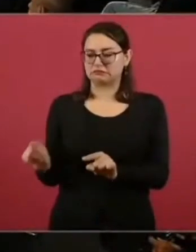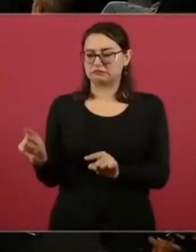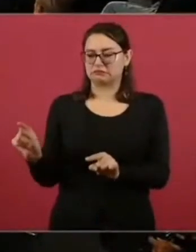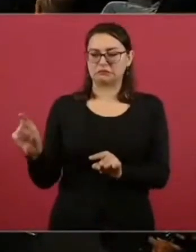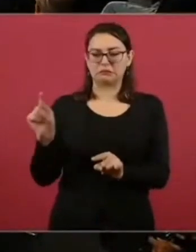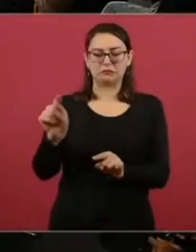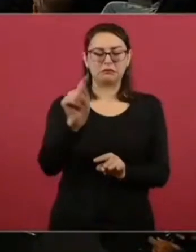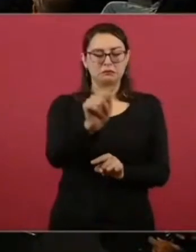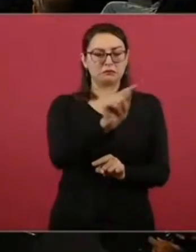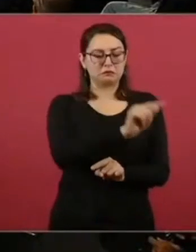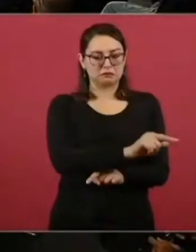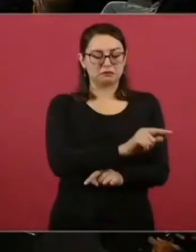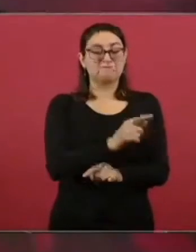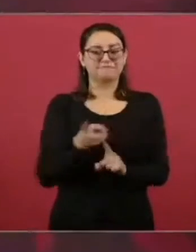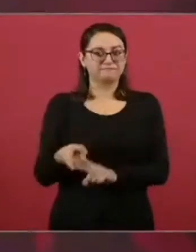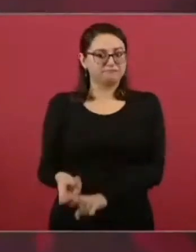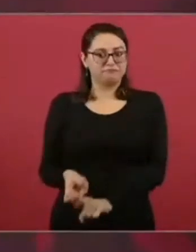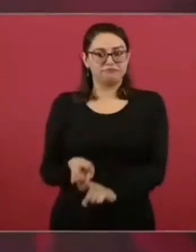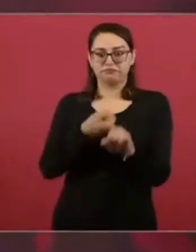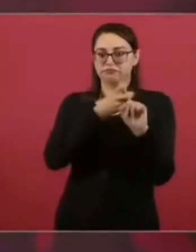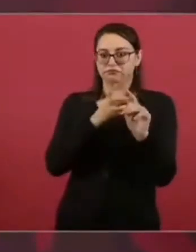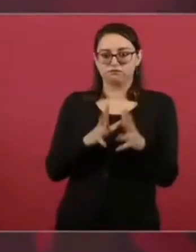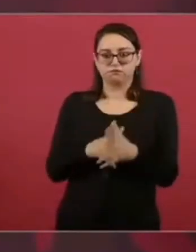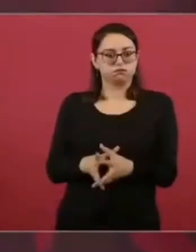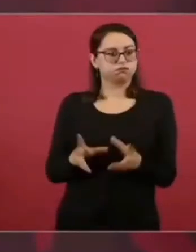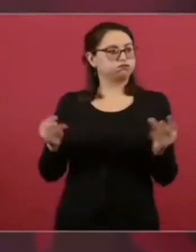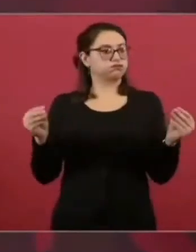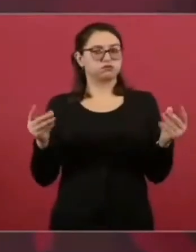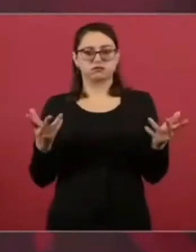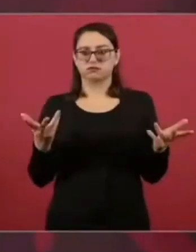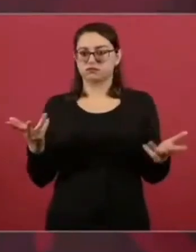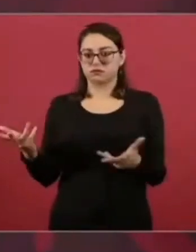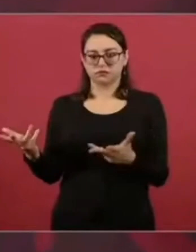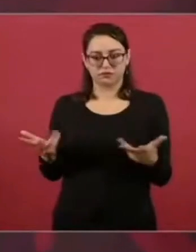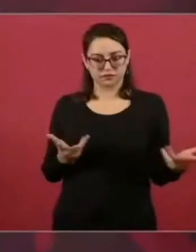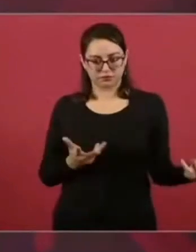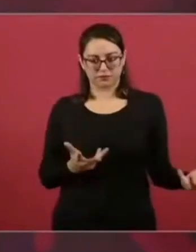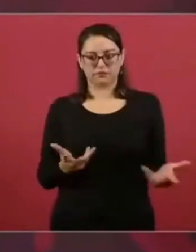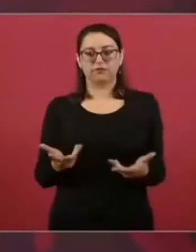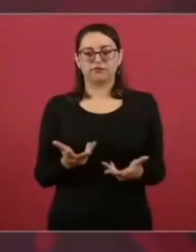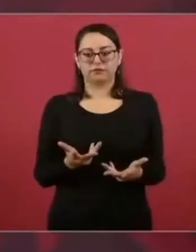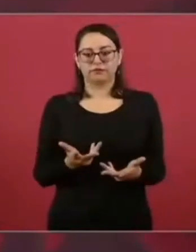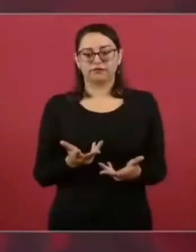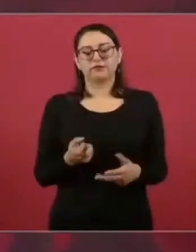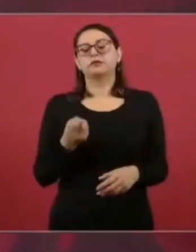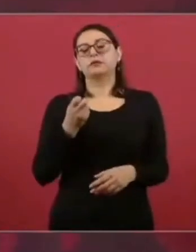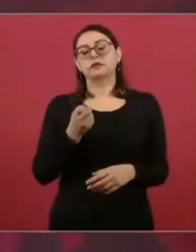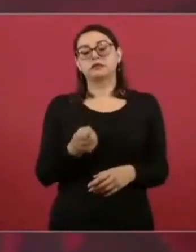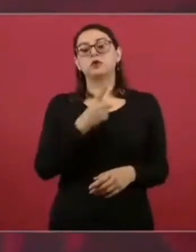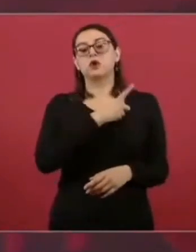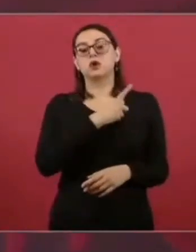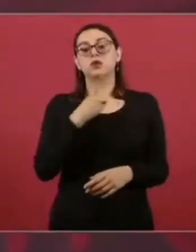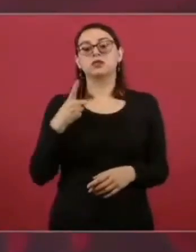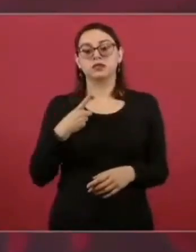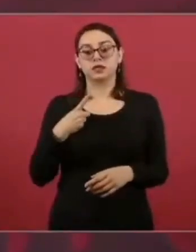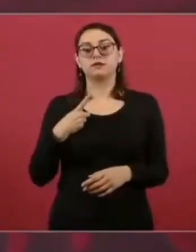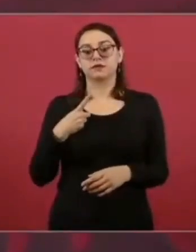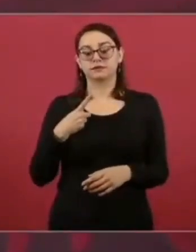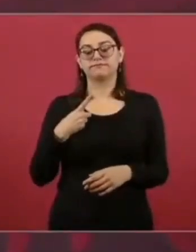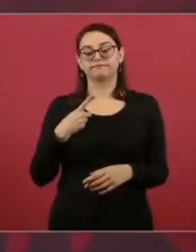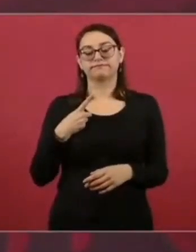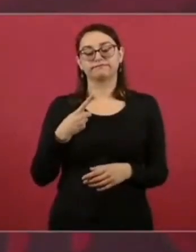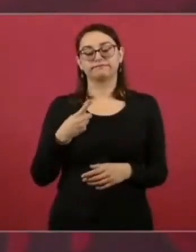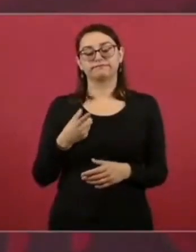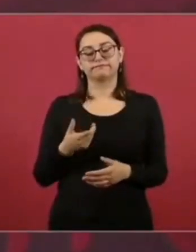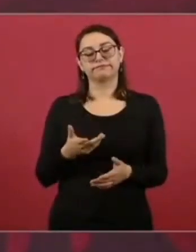sitios, y que no lleguen a la frontera